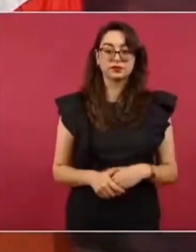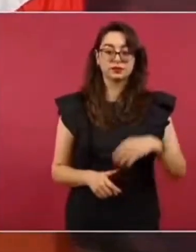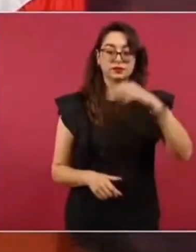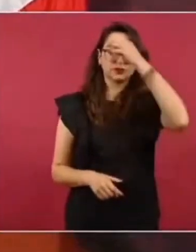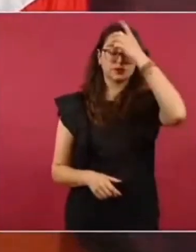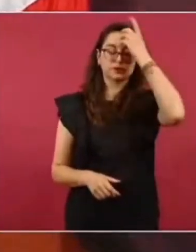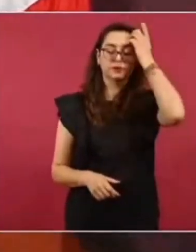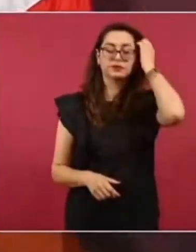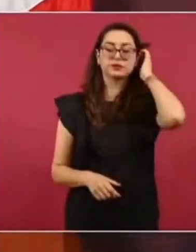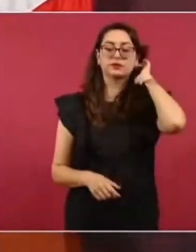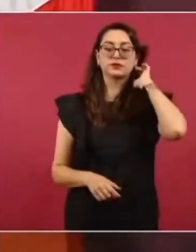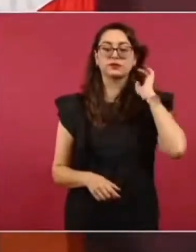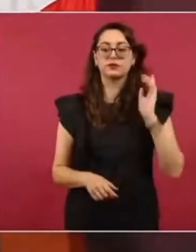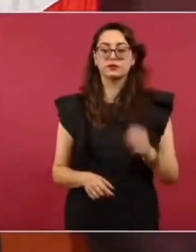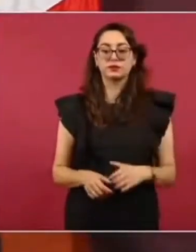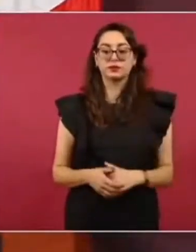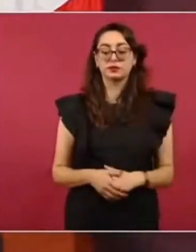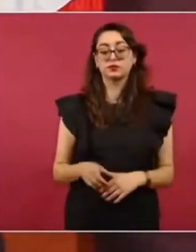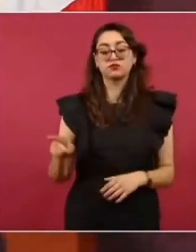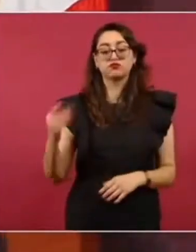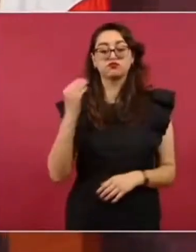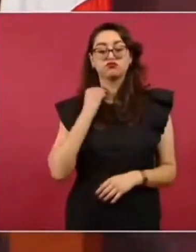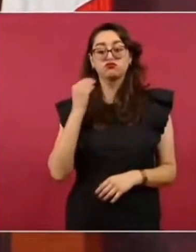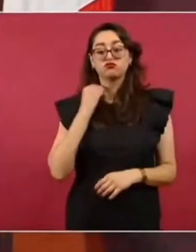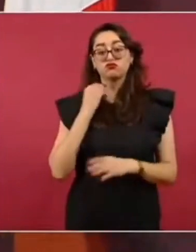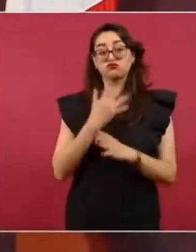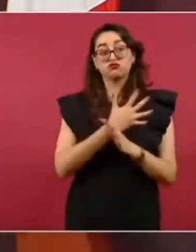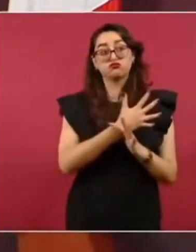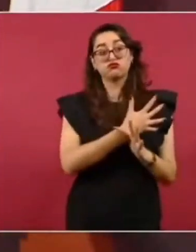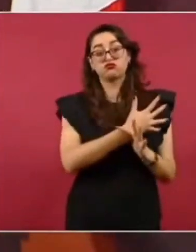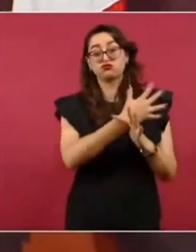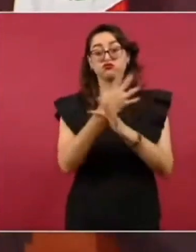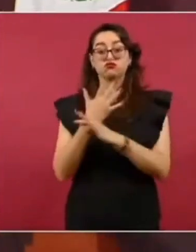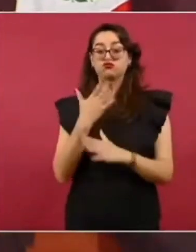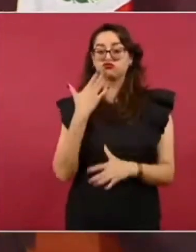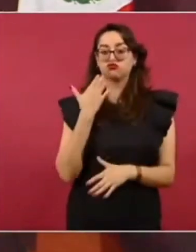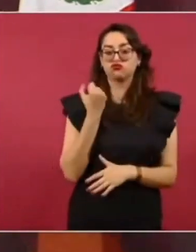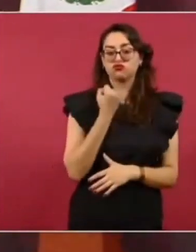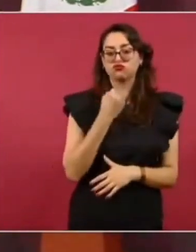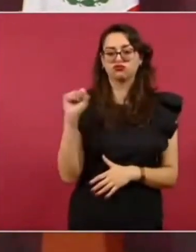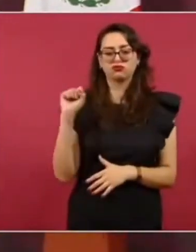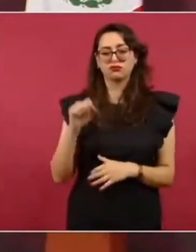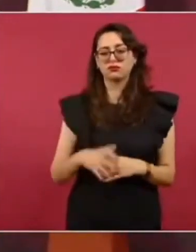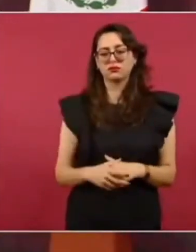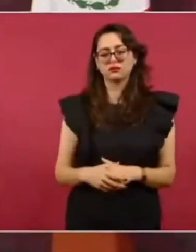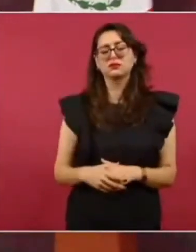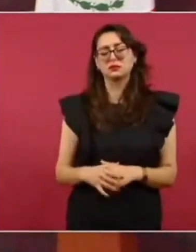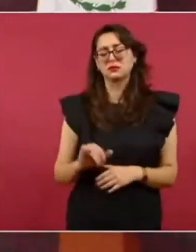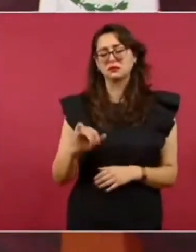es una eminencia en el manejo de influencias